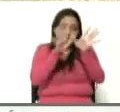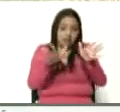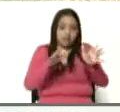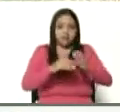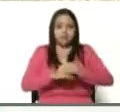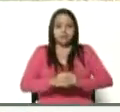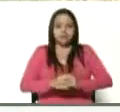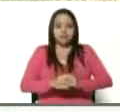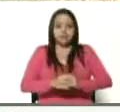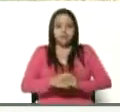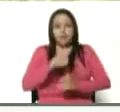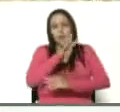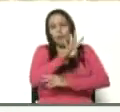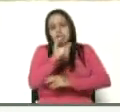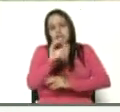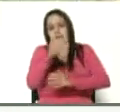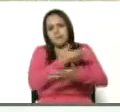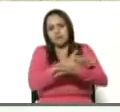40 millones,